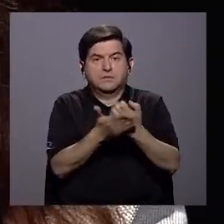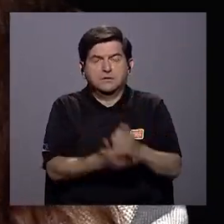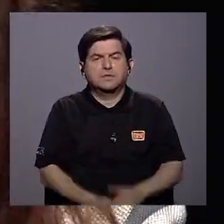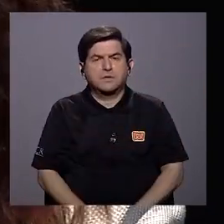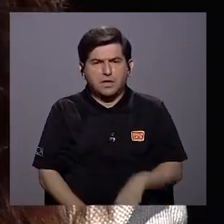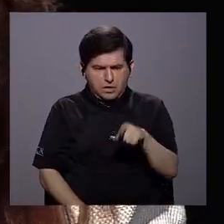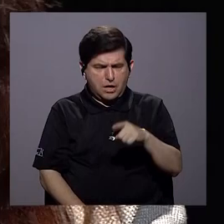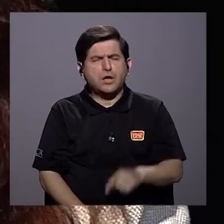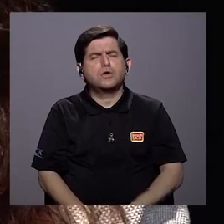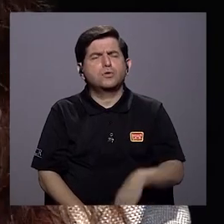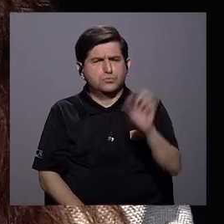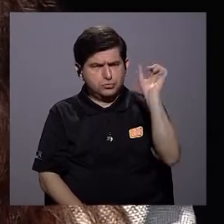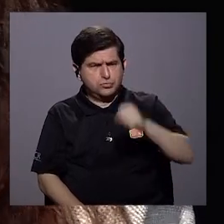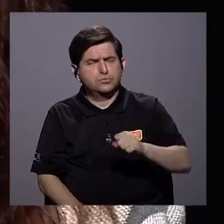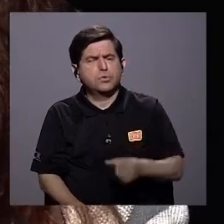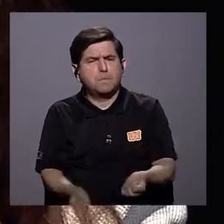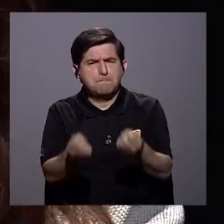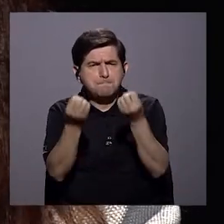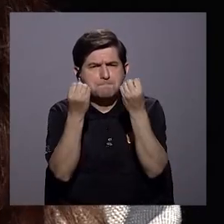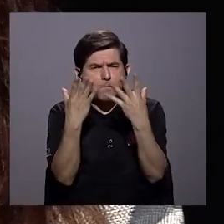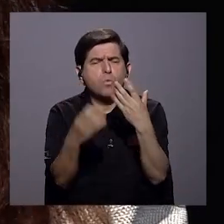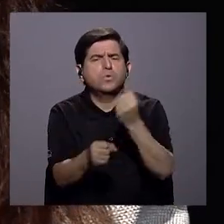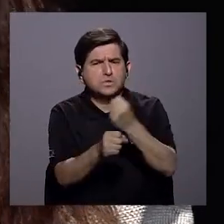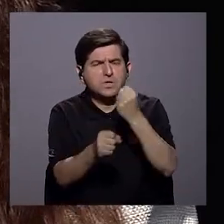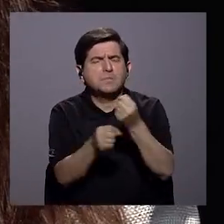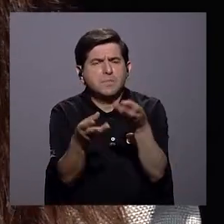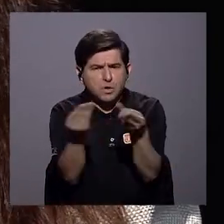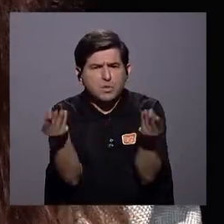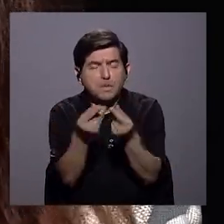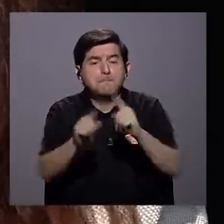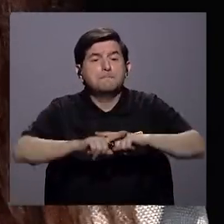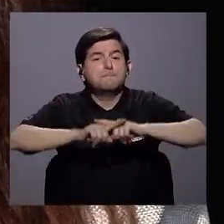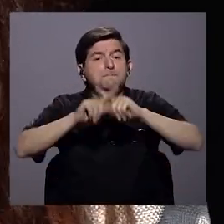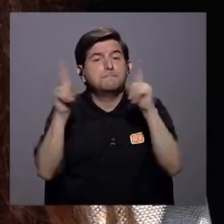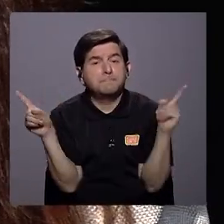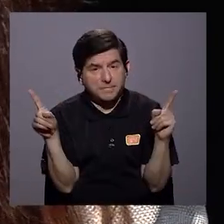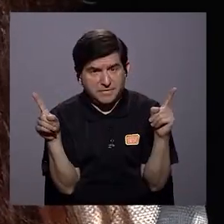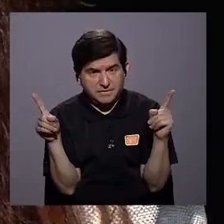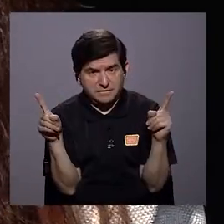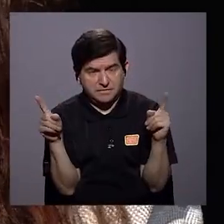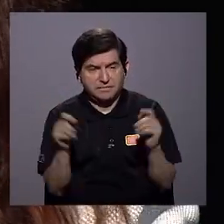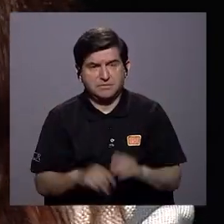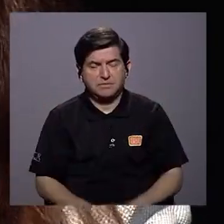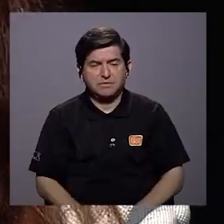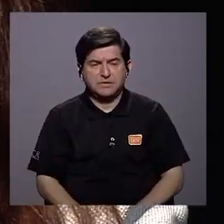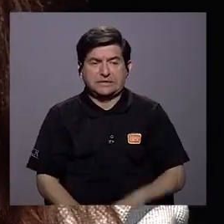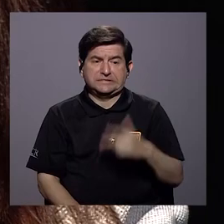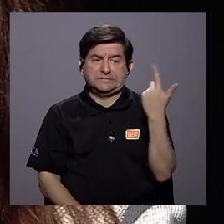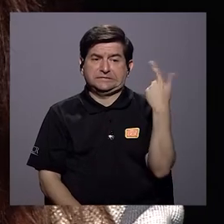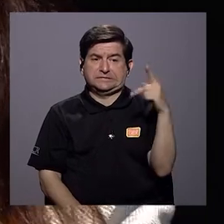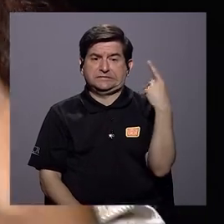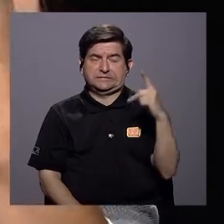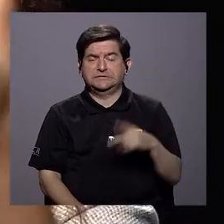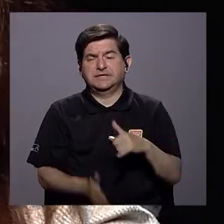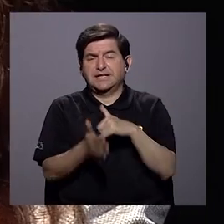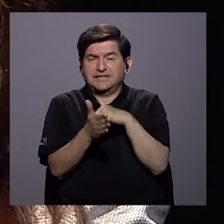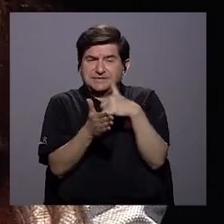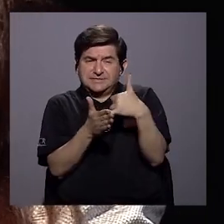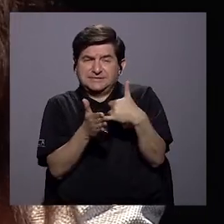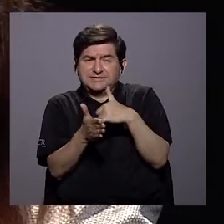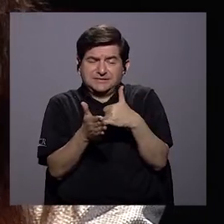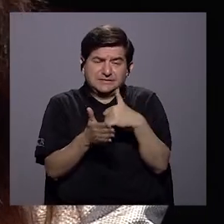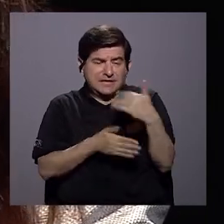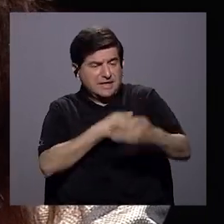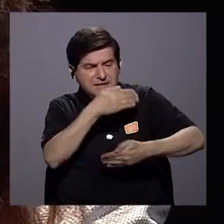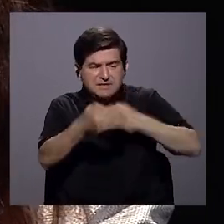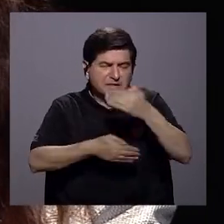muy pujante, que genera bastantes, muchos puestos de trabajo, pero que también, por supuesto, se expone no solo a la vulnerabilidad